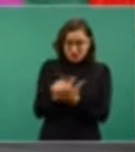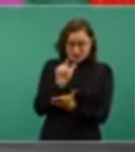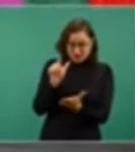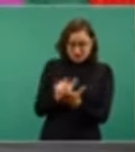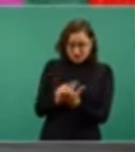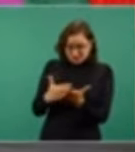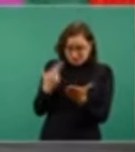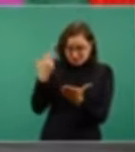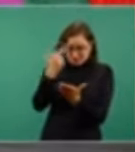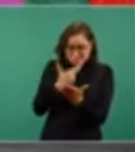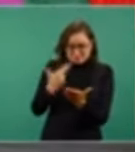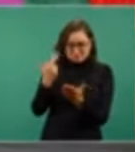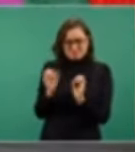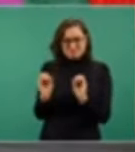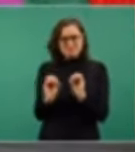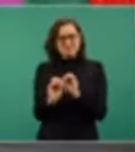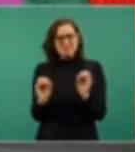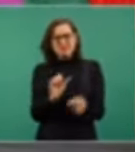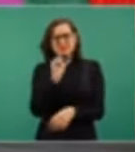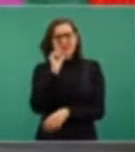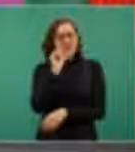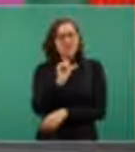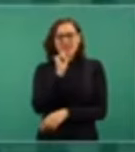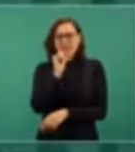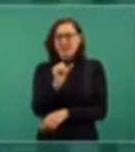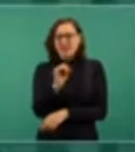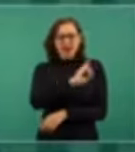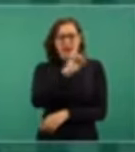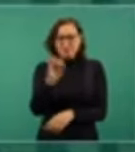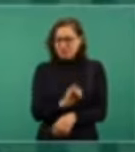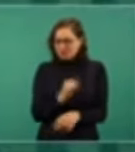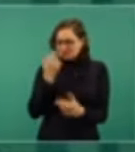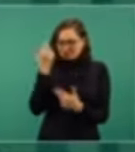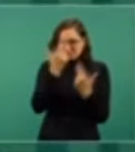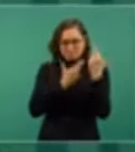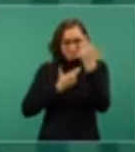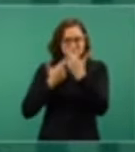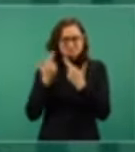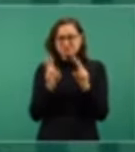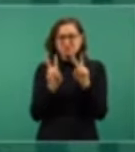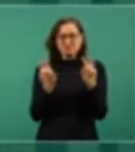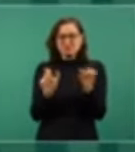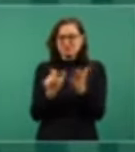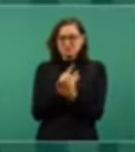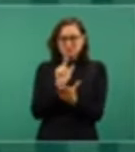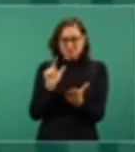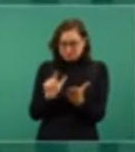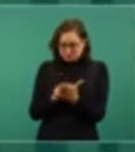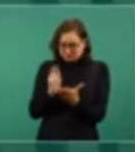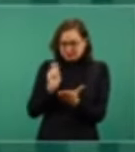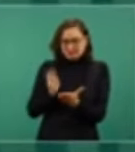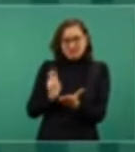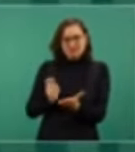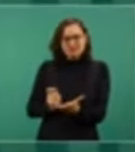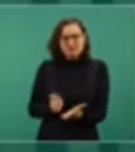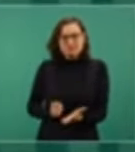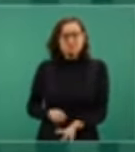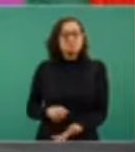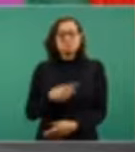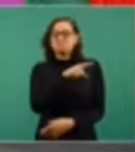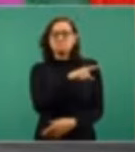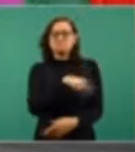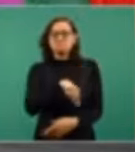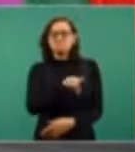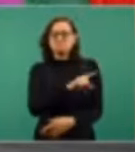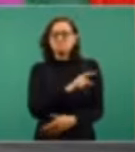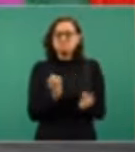esta reforma a la ley eléctrica. Por eso agradecemos al presidente que nos